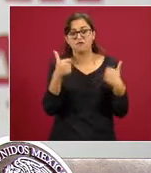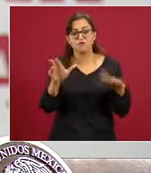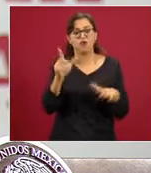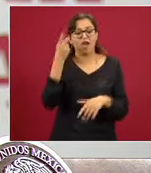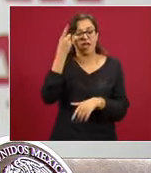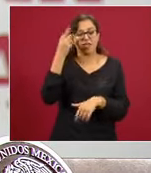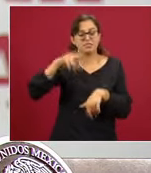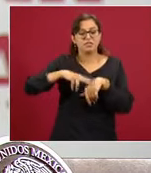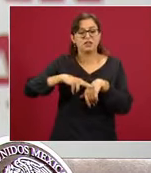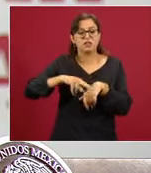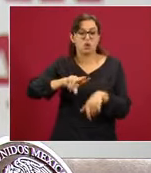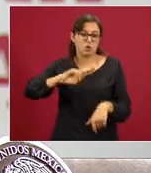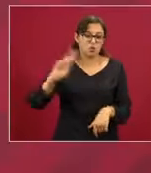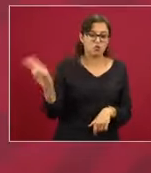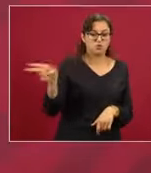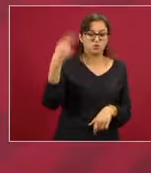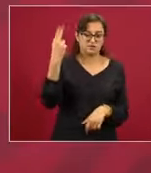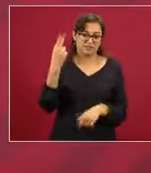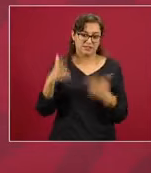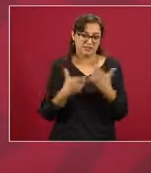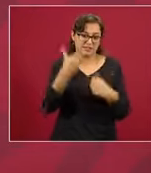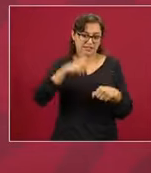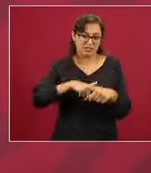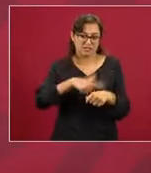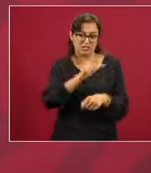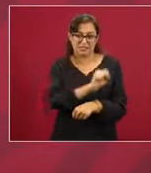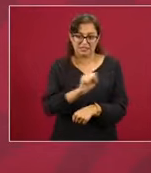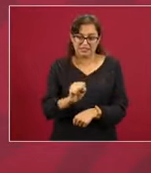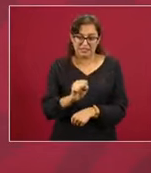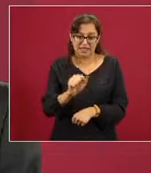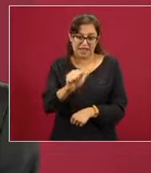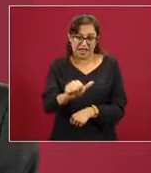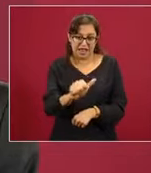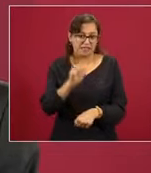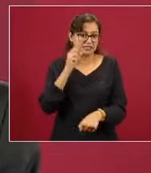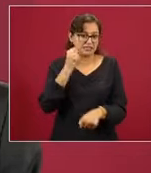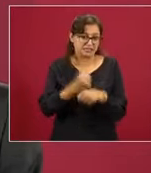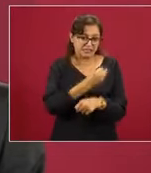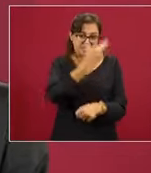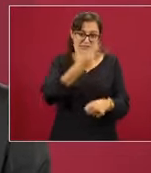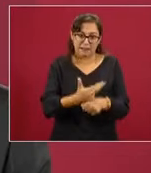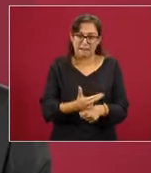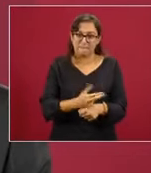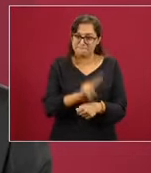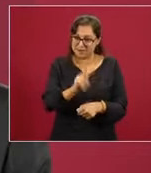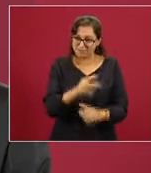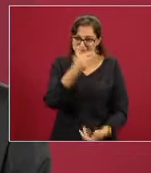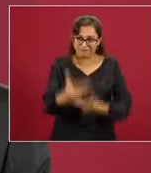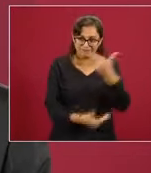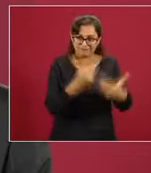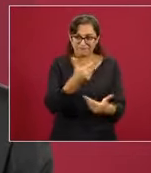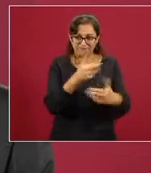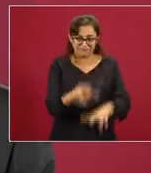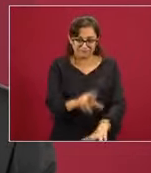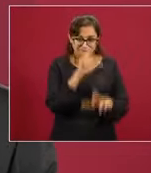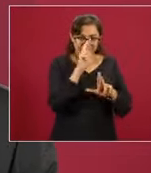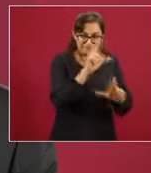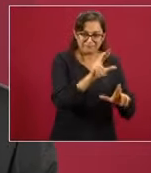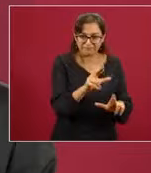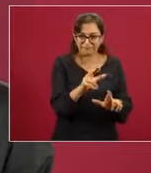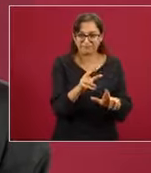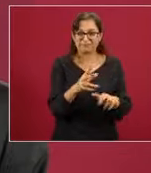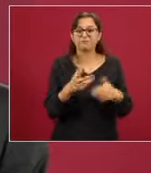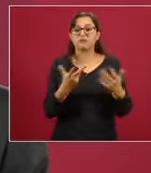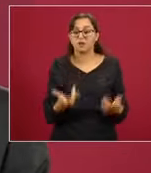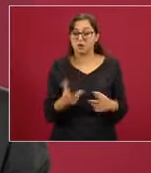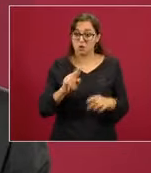la Universidad Nacional y fue secretario de Salud. Todo mi respeto consideró, y muchos consideramos que hizo grandes contribuciones al desarrollo